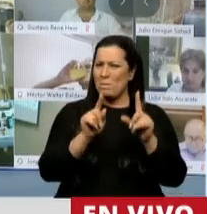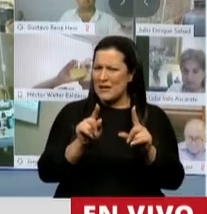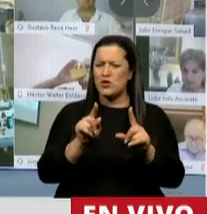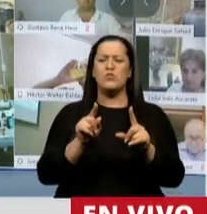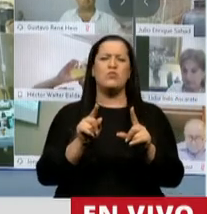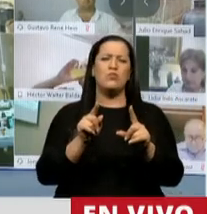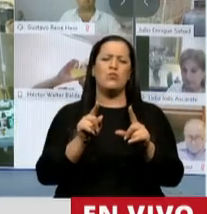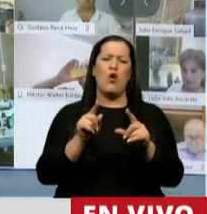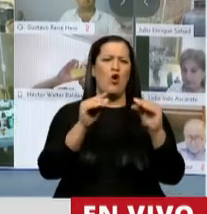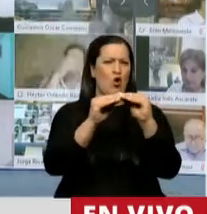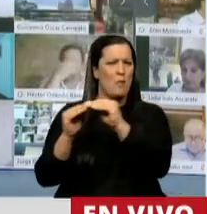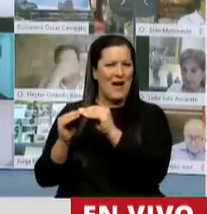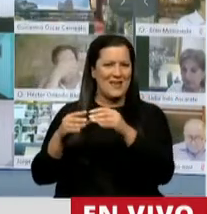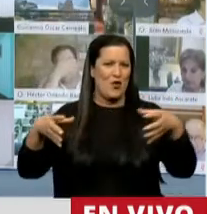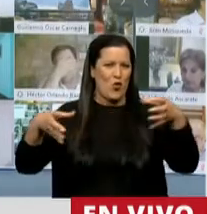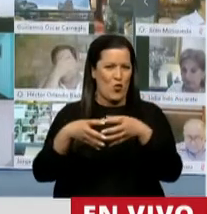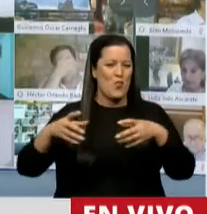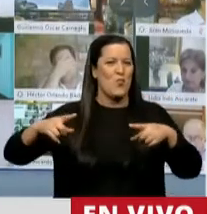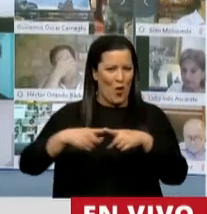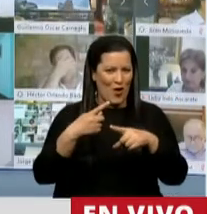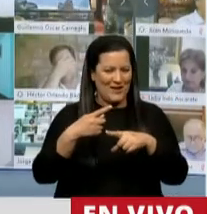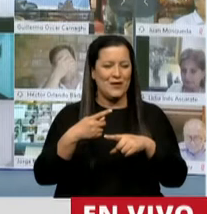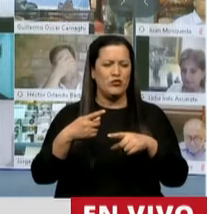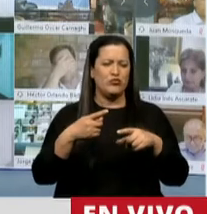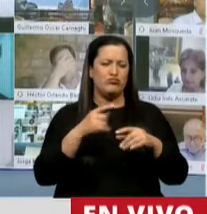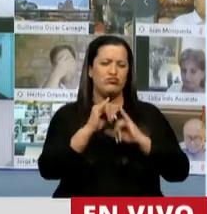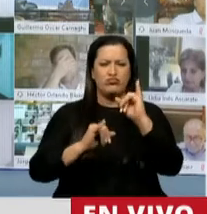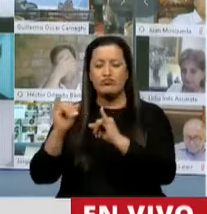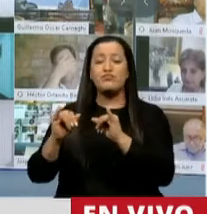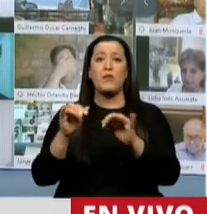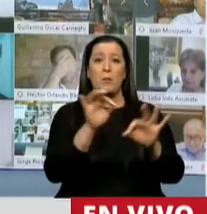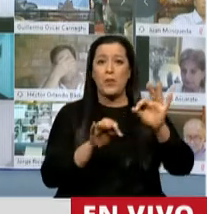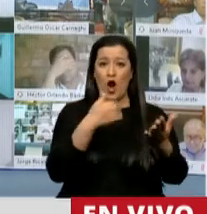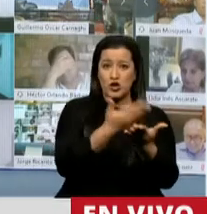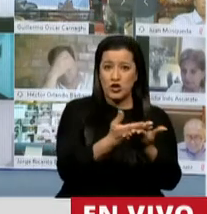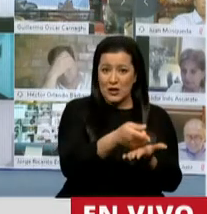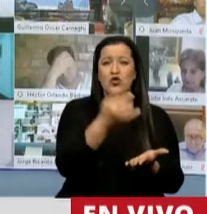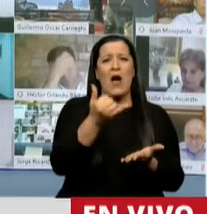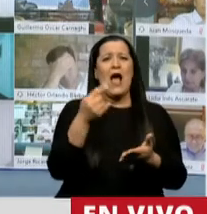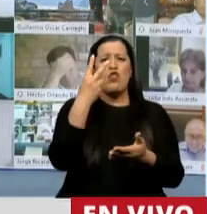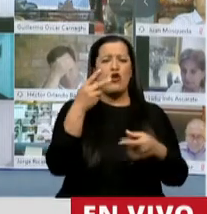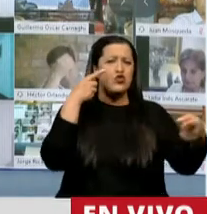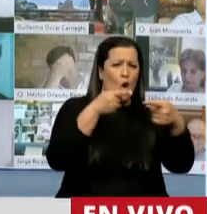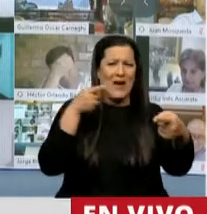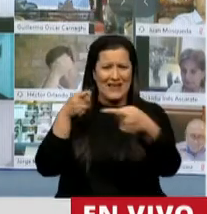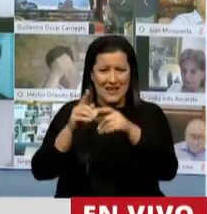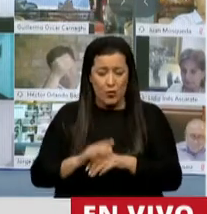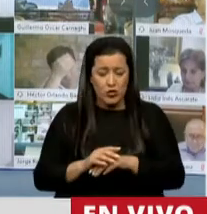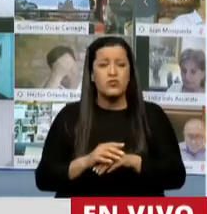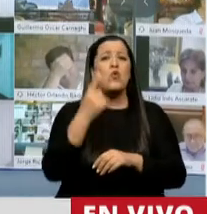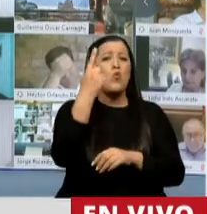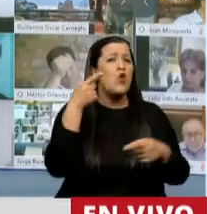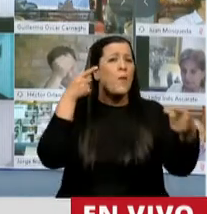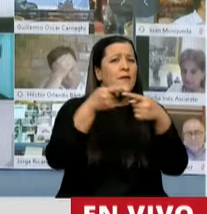mis compañeros de bancada, que tiene dos objetivos fundamentales. Primero, que los